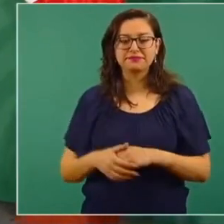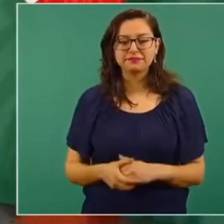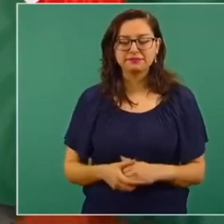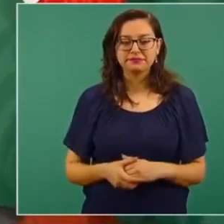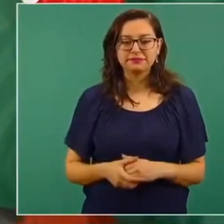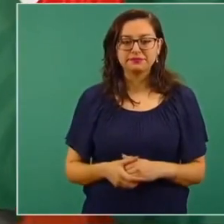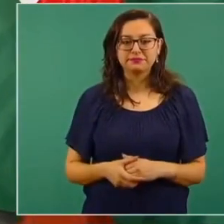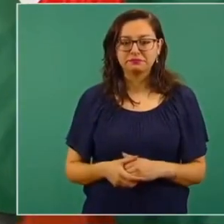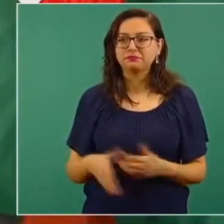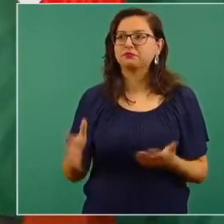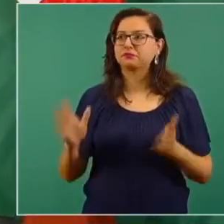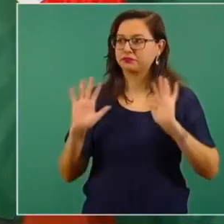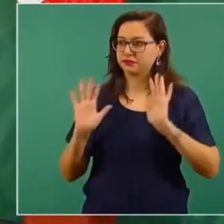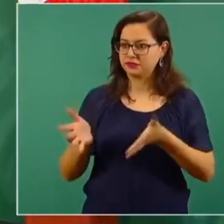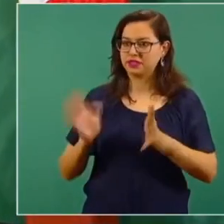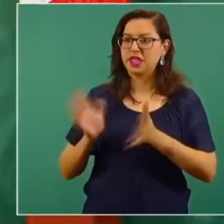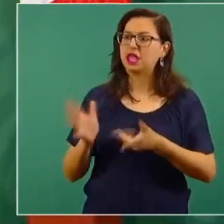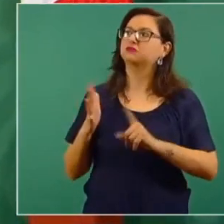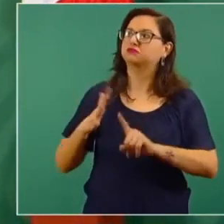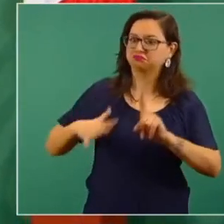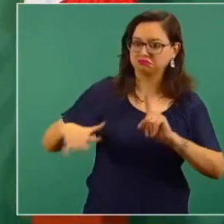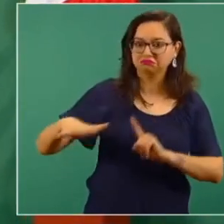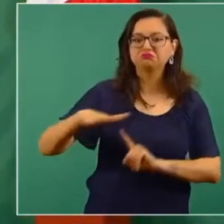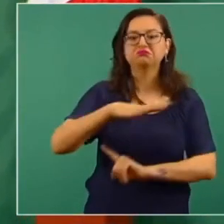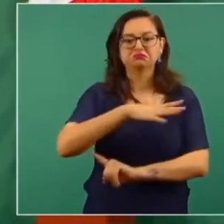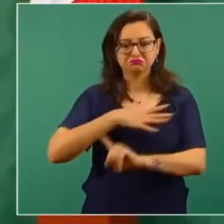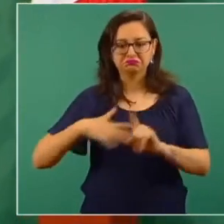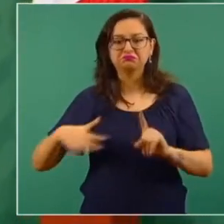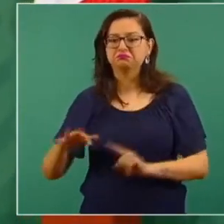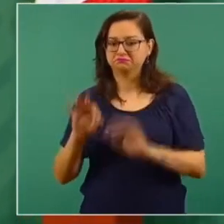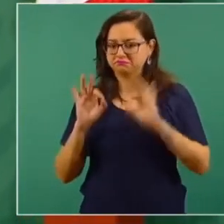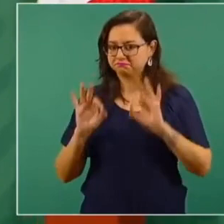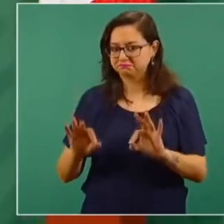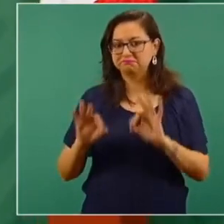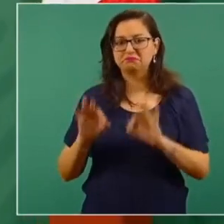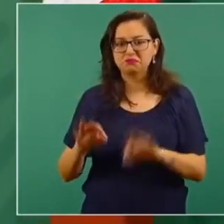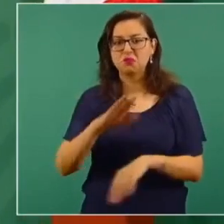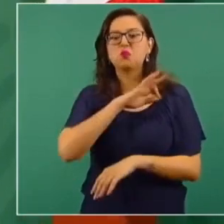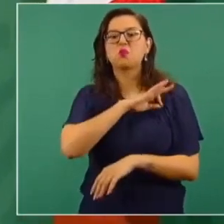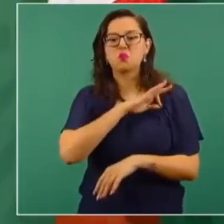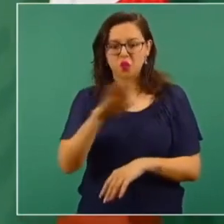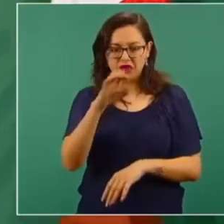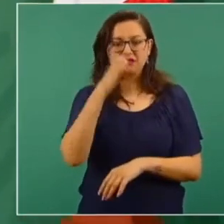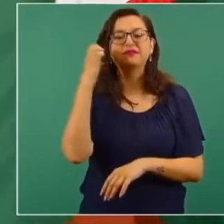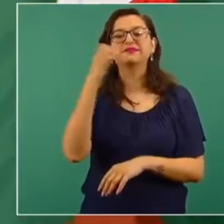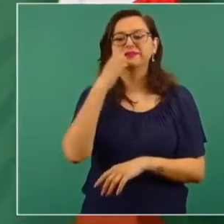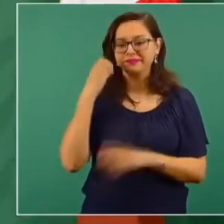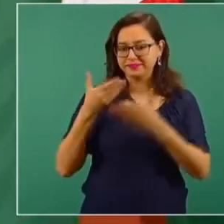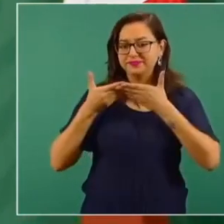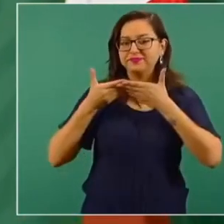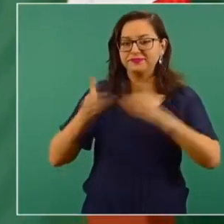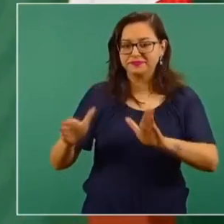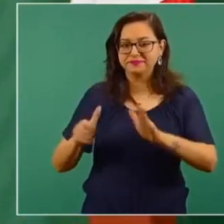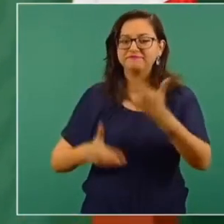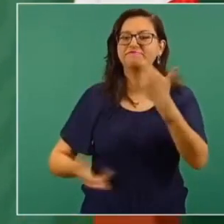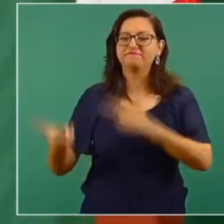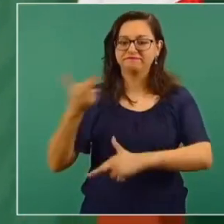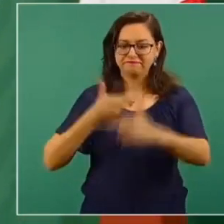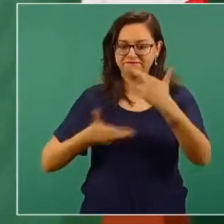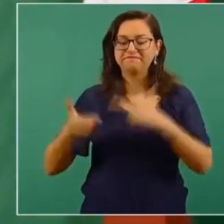hay condiciones para regresar a clases pronto